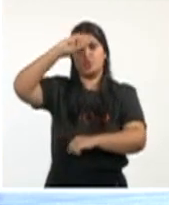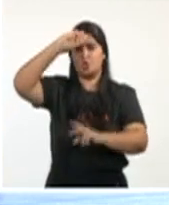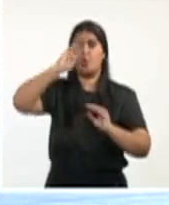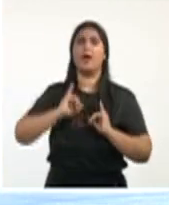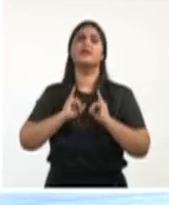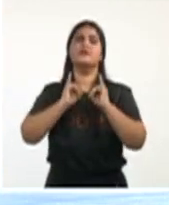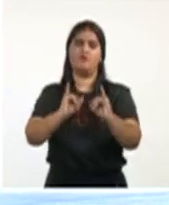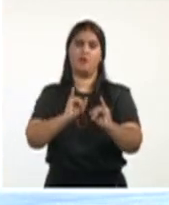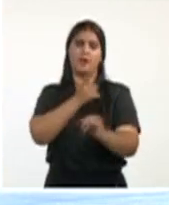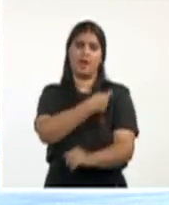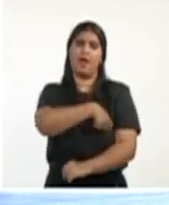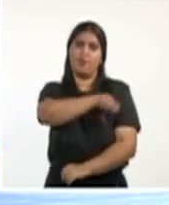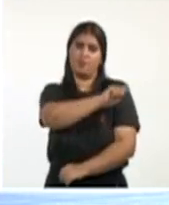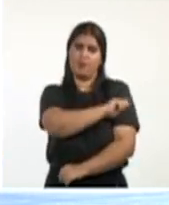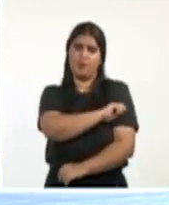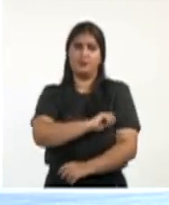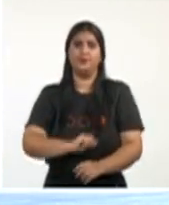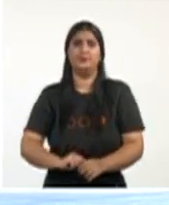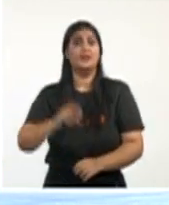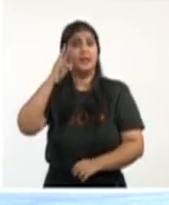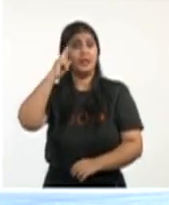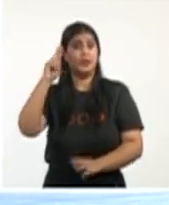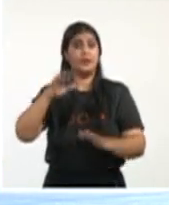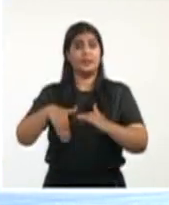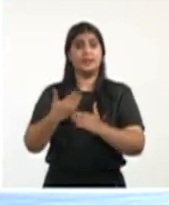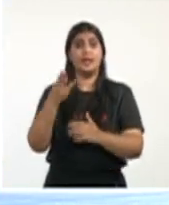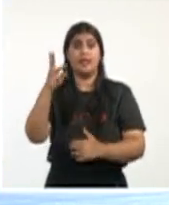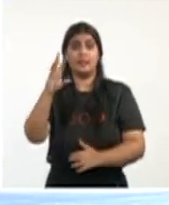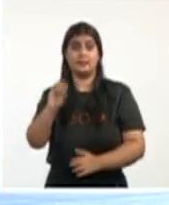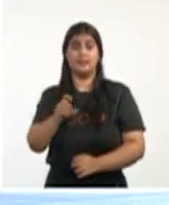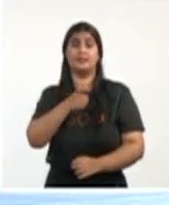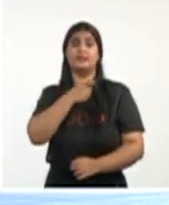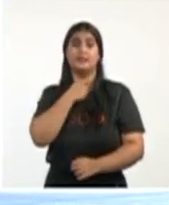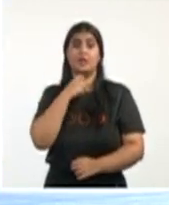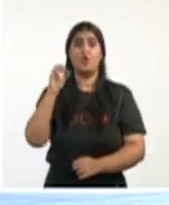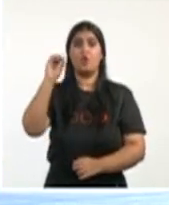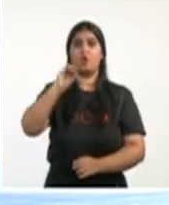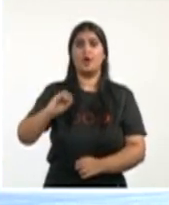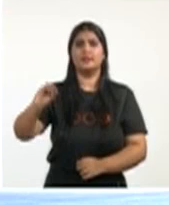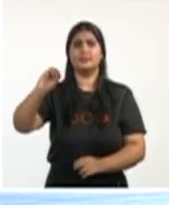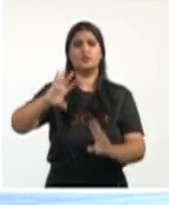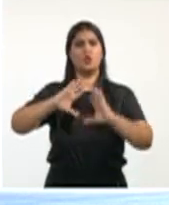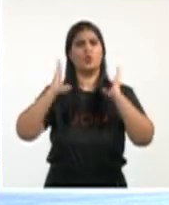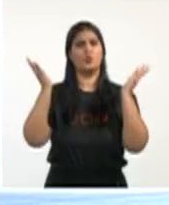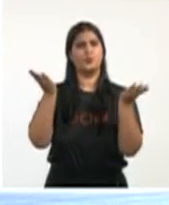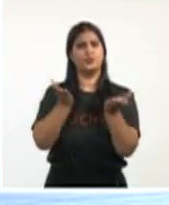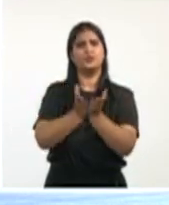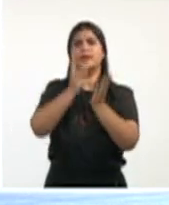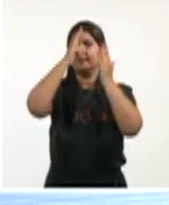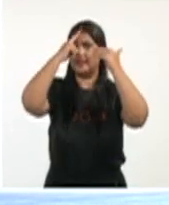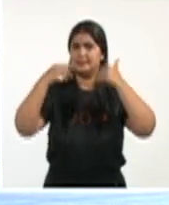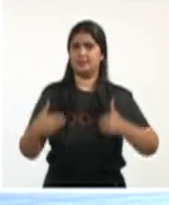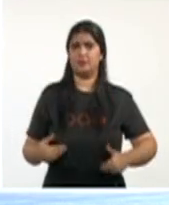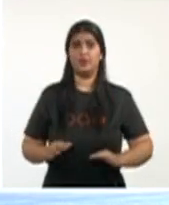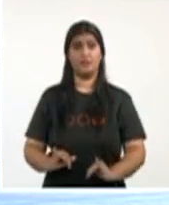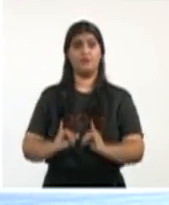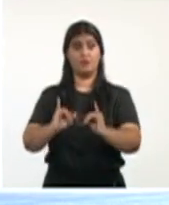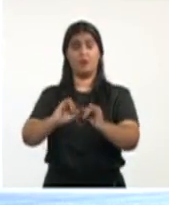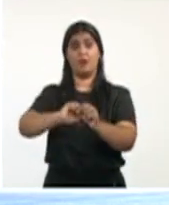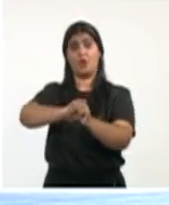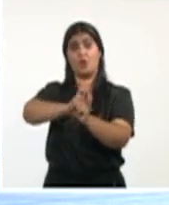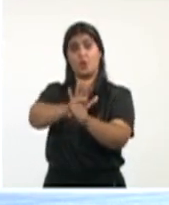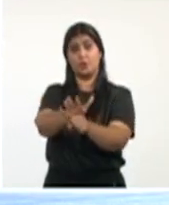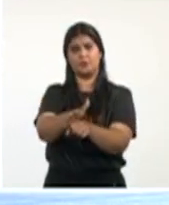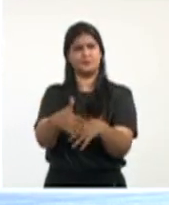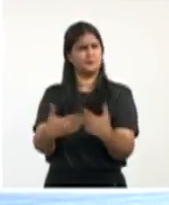hay que recordar que el 30 de enero la Organización Mundial de la Salud también declaró a la COVID-19 como